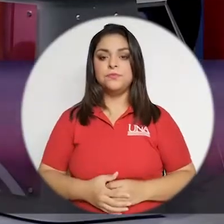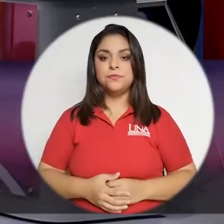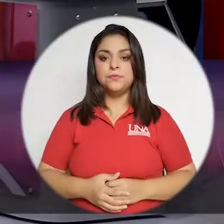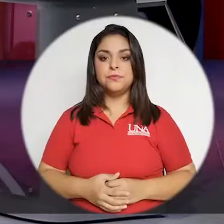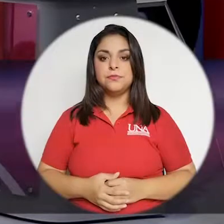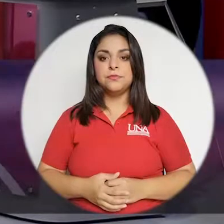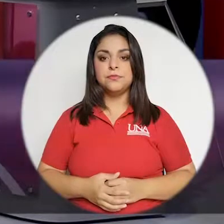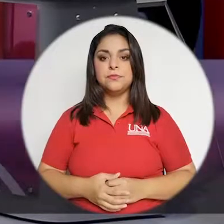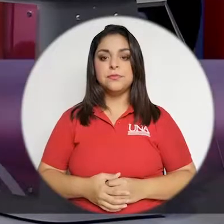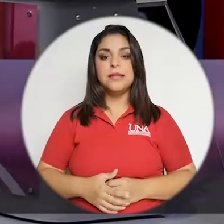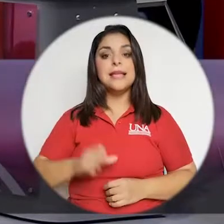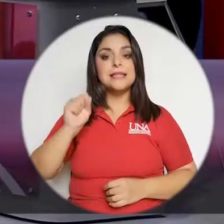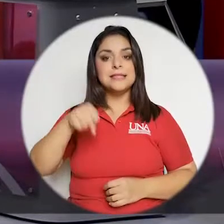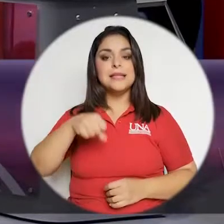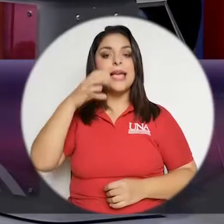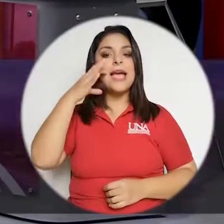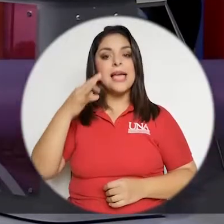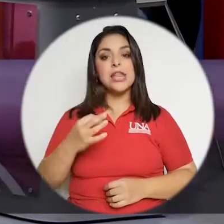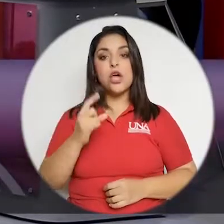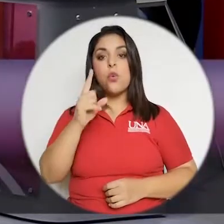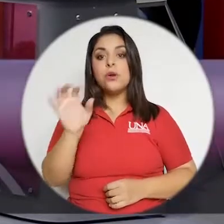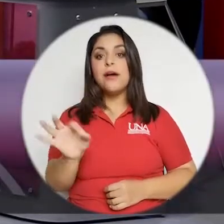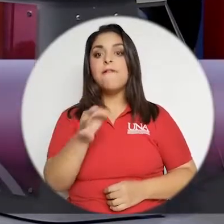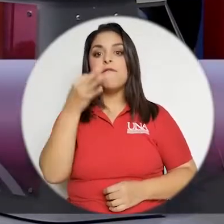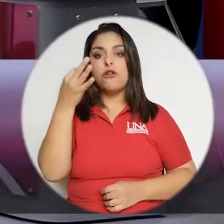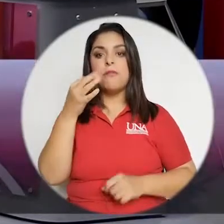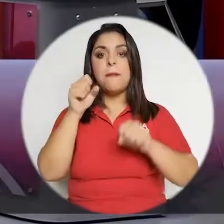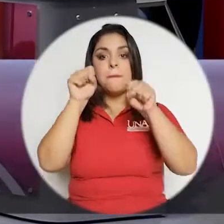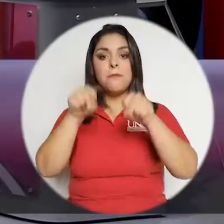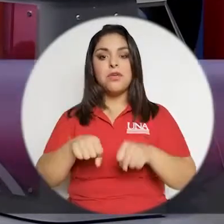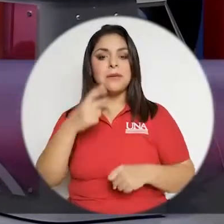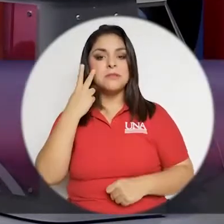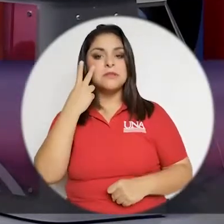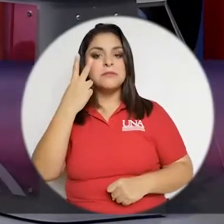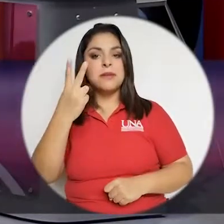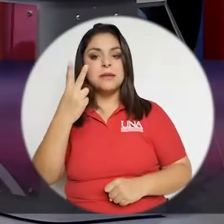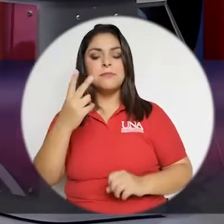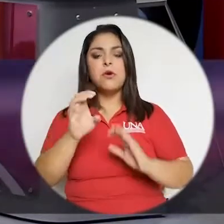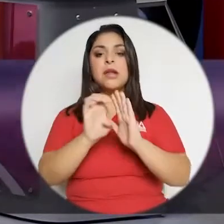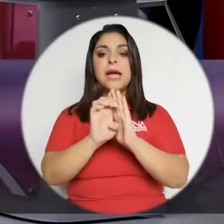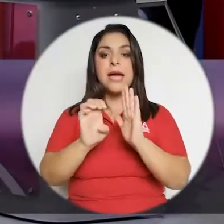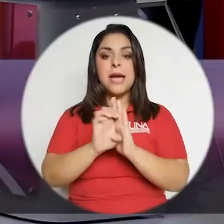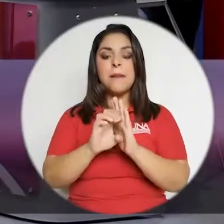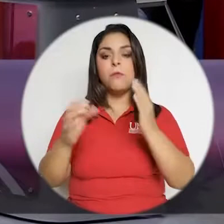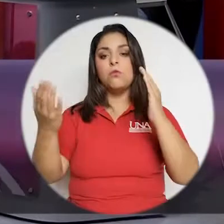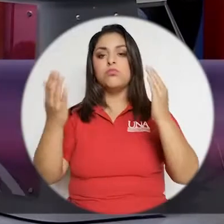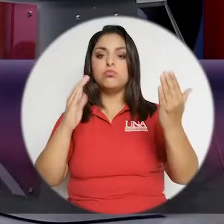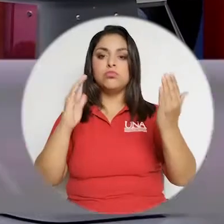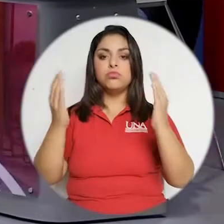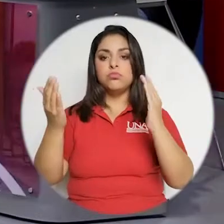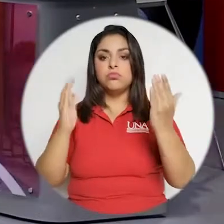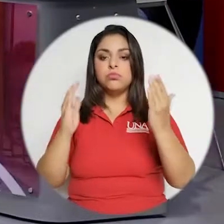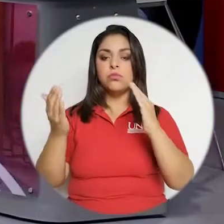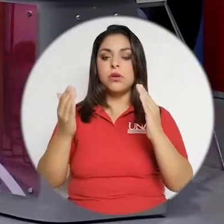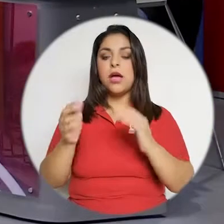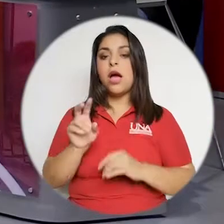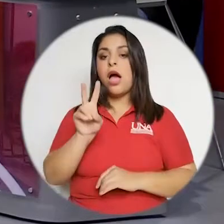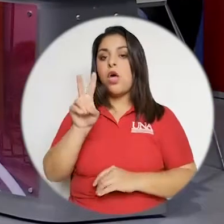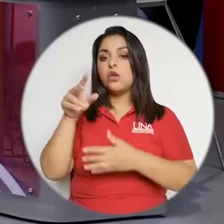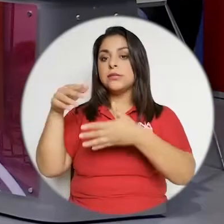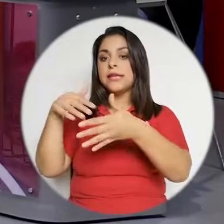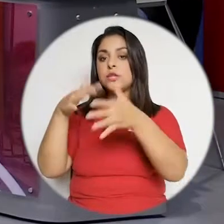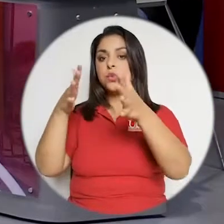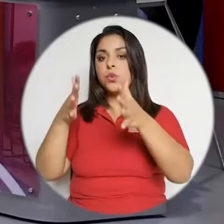nacionales y del mundo. Sí, creo que una forma en la que podemos verlo es, por ejemplo, cuando